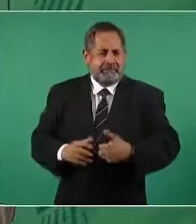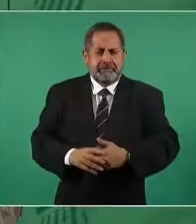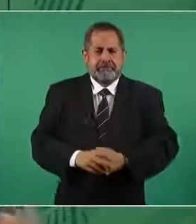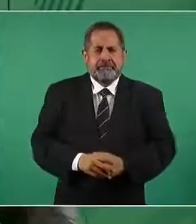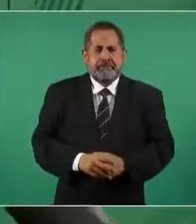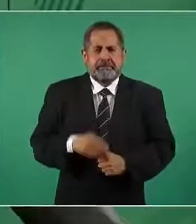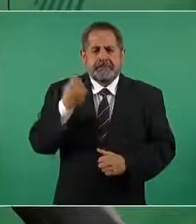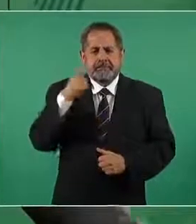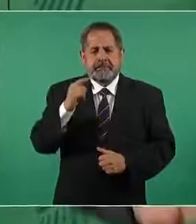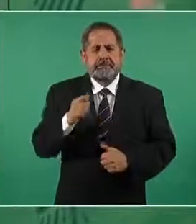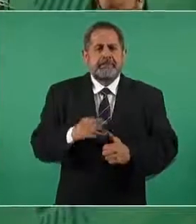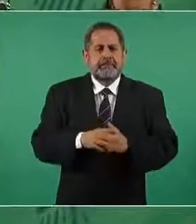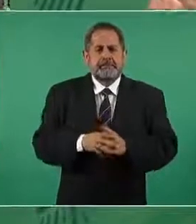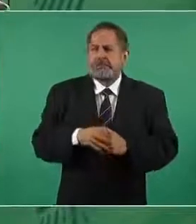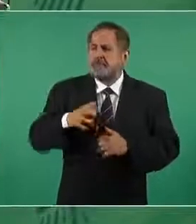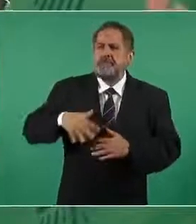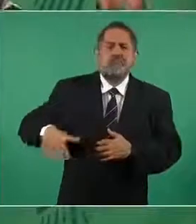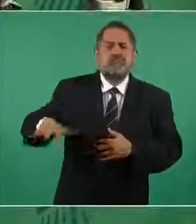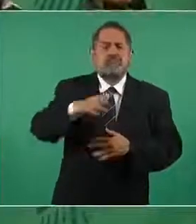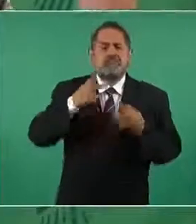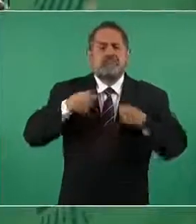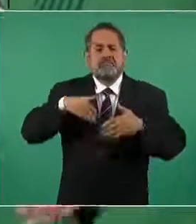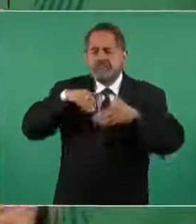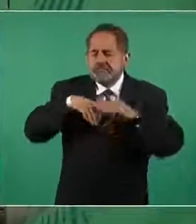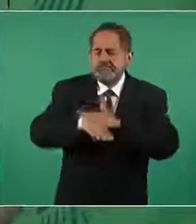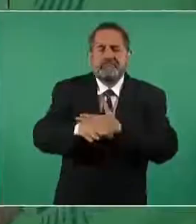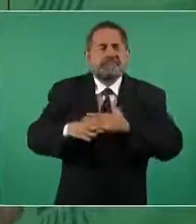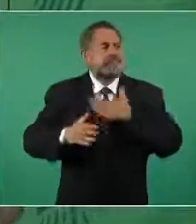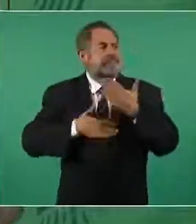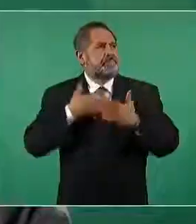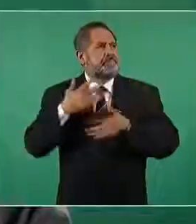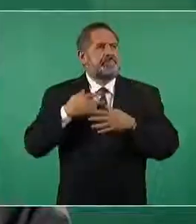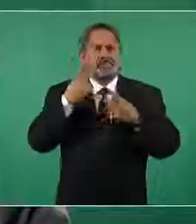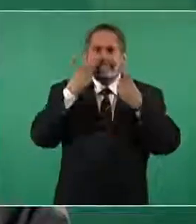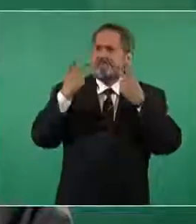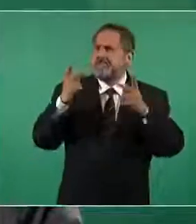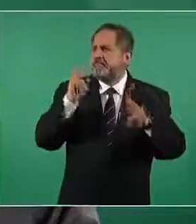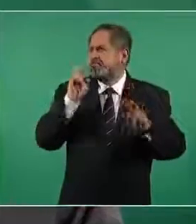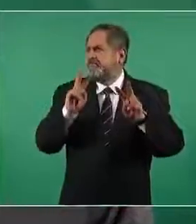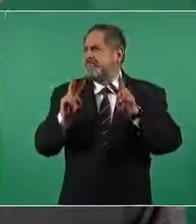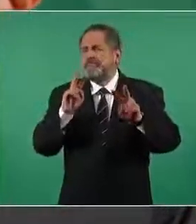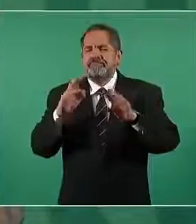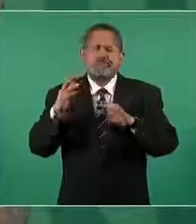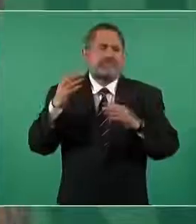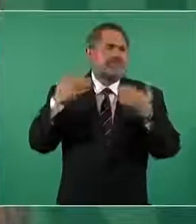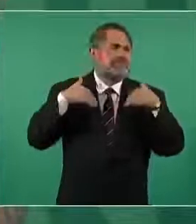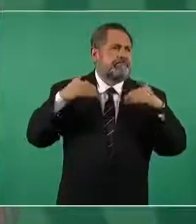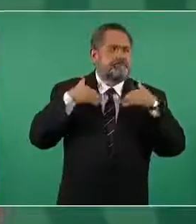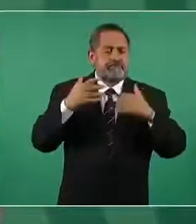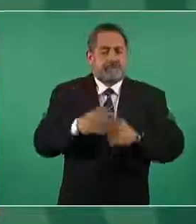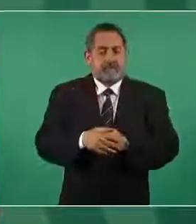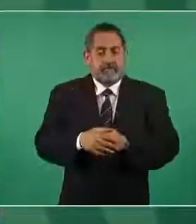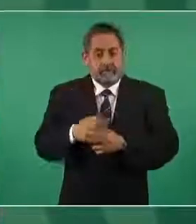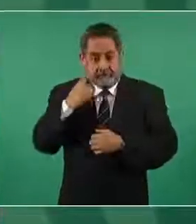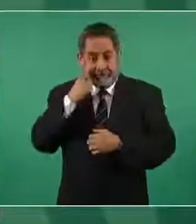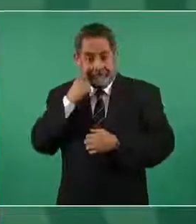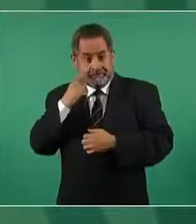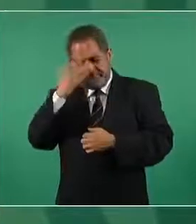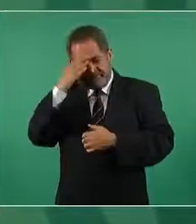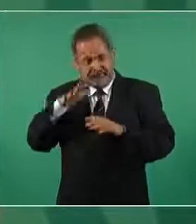para disfrute de la gente todo el pueblo de Santa Fe